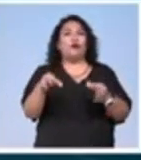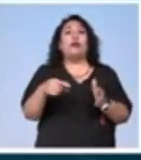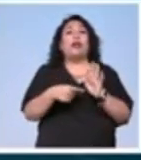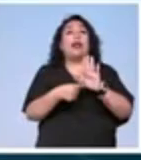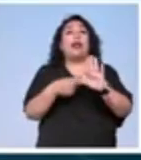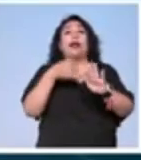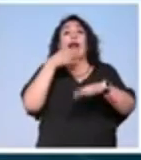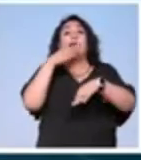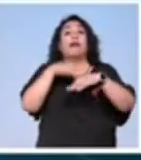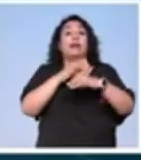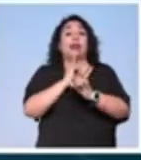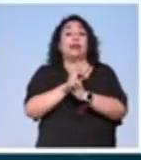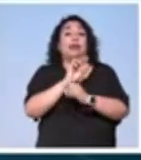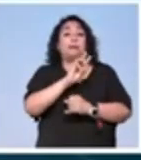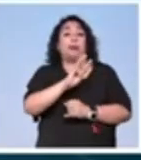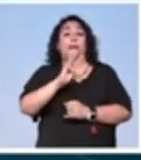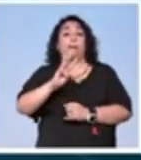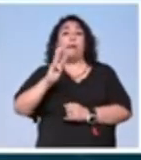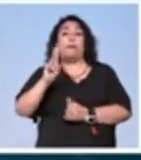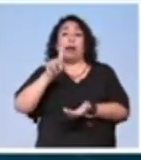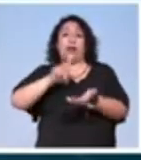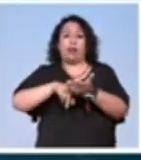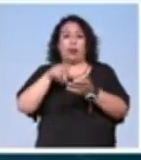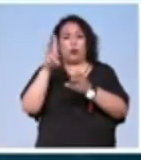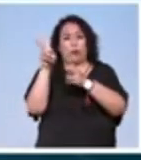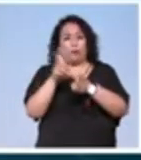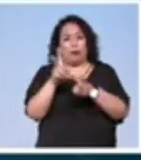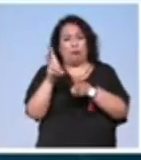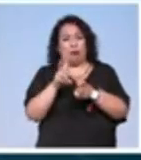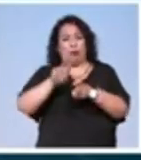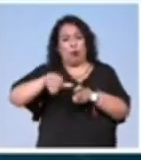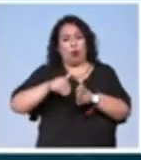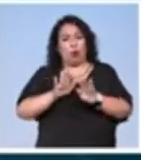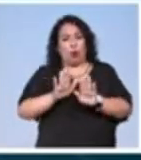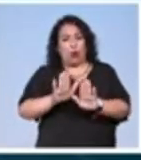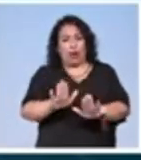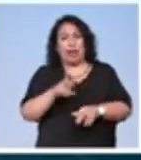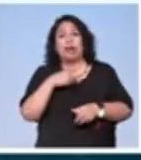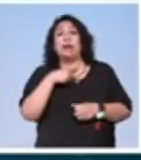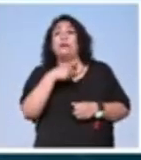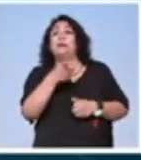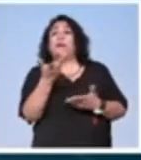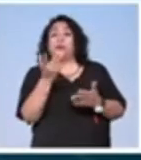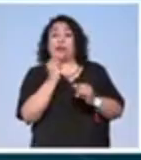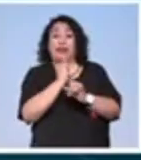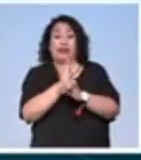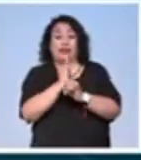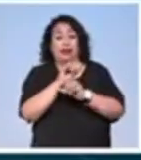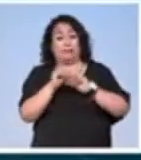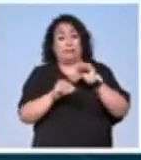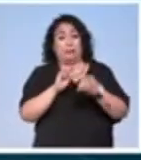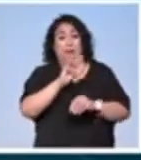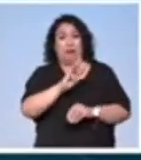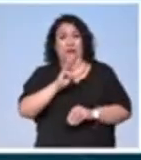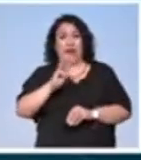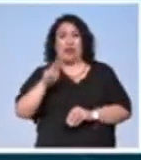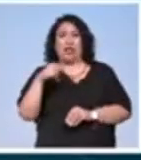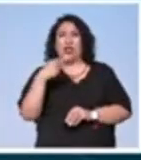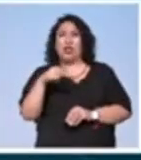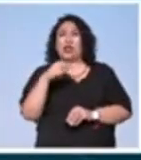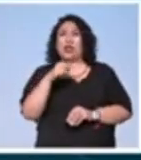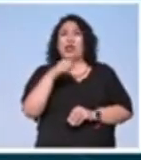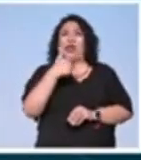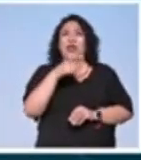a conocer la página de internet que resguardará su archivo. Y se hizo esta página web, que se llama